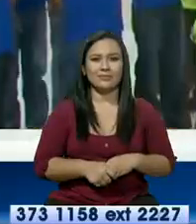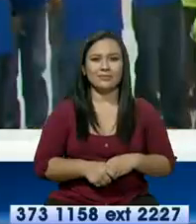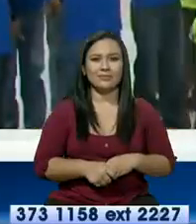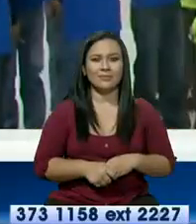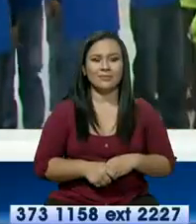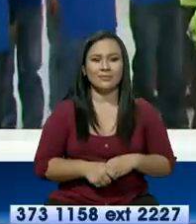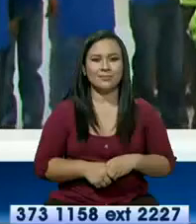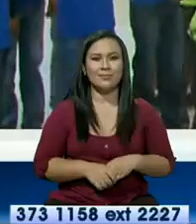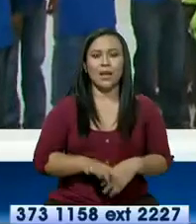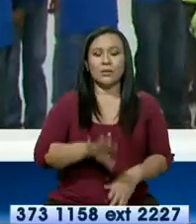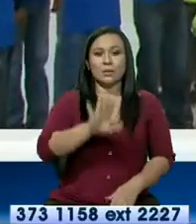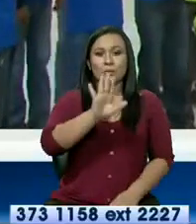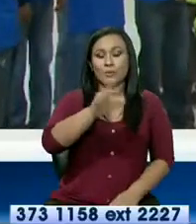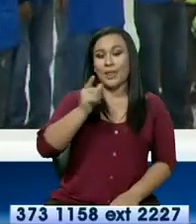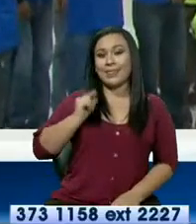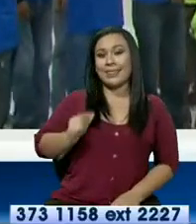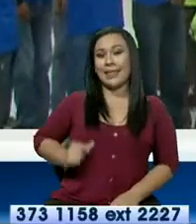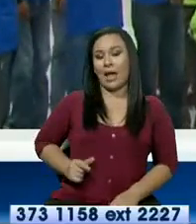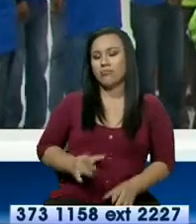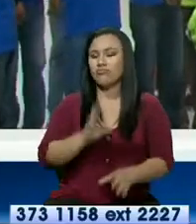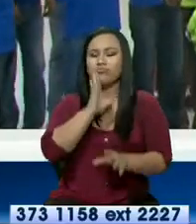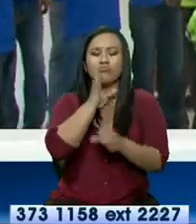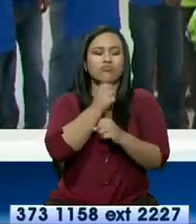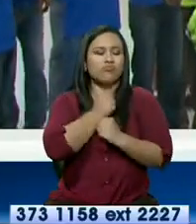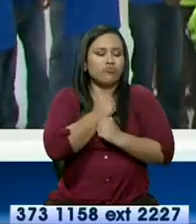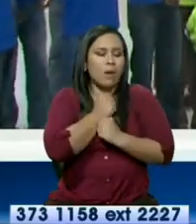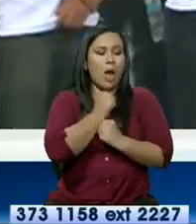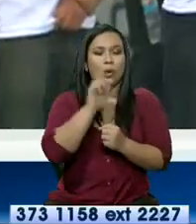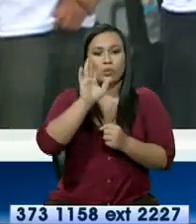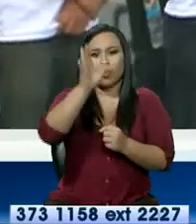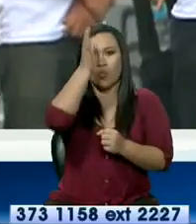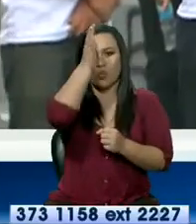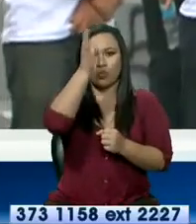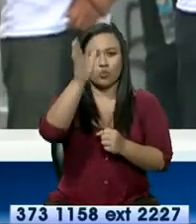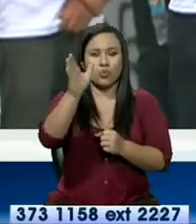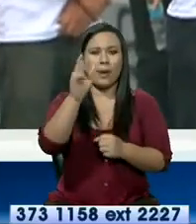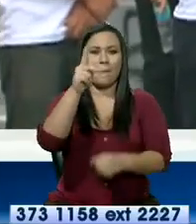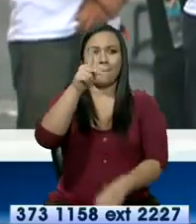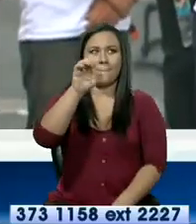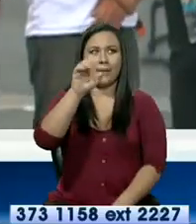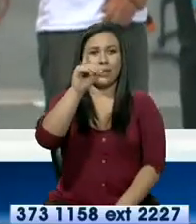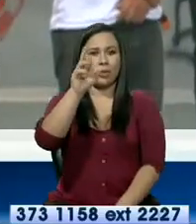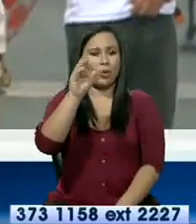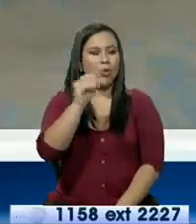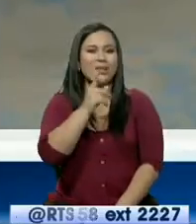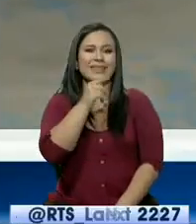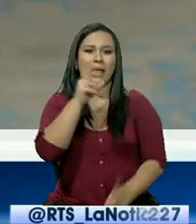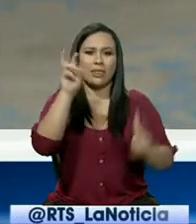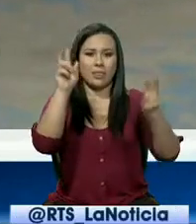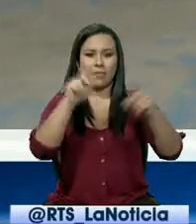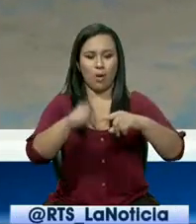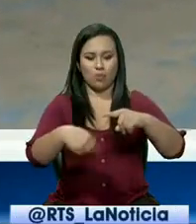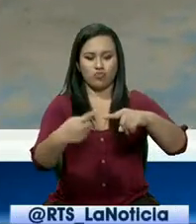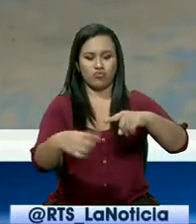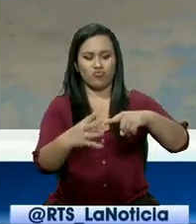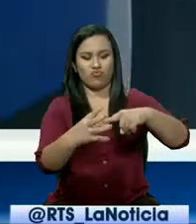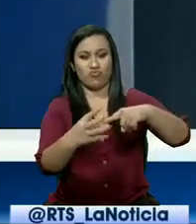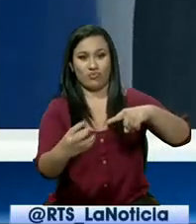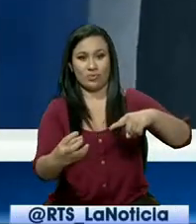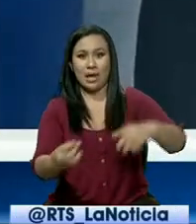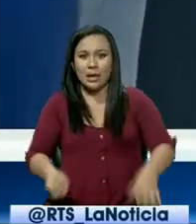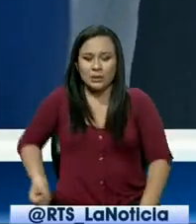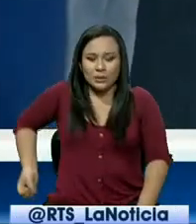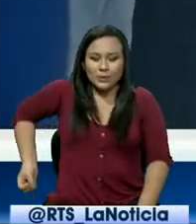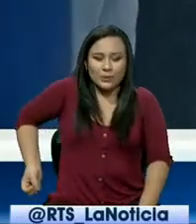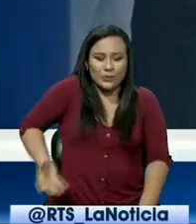Una de las costumbres más arraigadas que existe en el Cantón Pedro Moncayo es el campeonato regional de Caves, que son trompos gigantes, que se